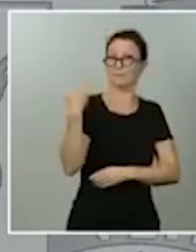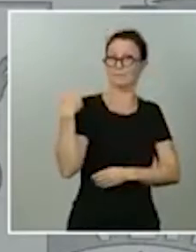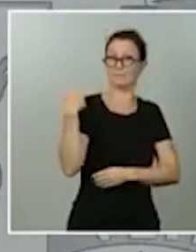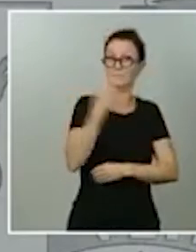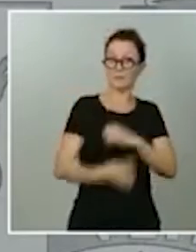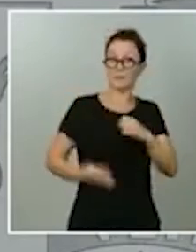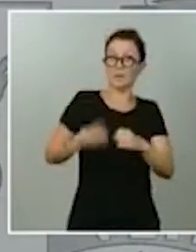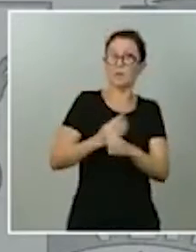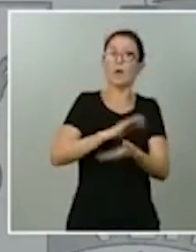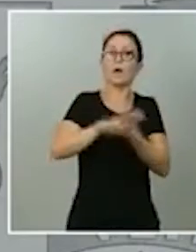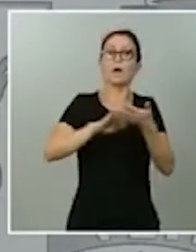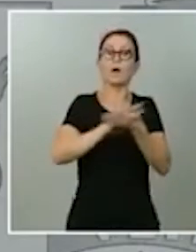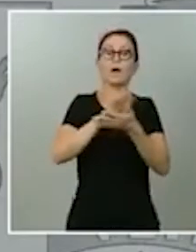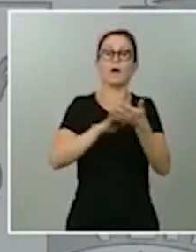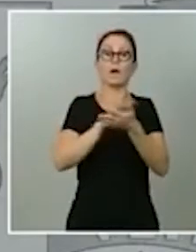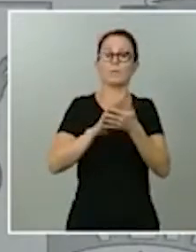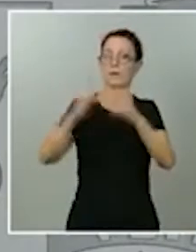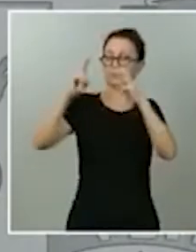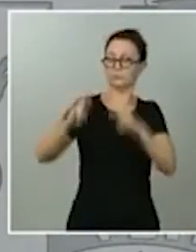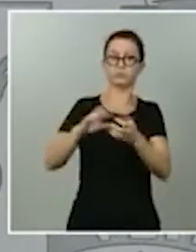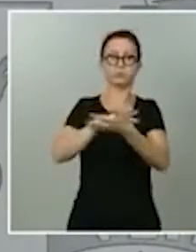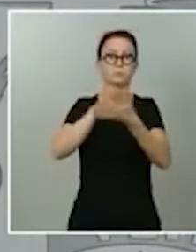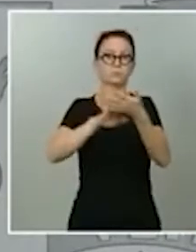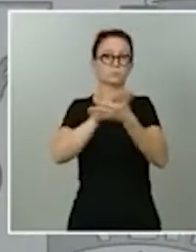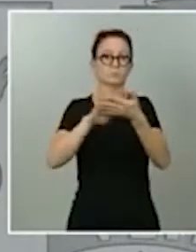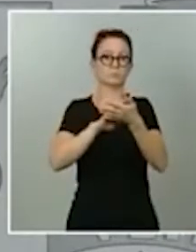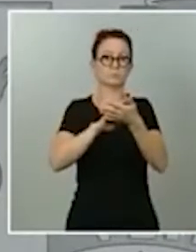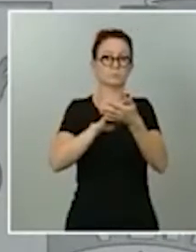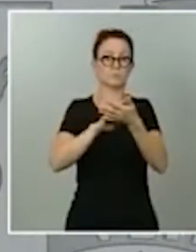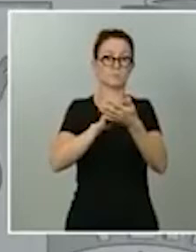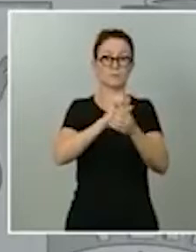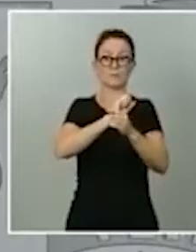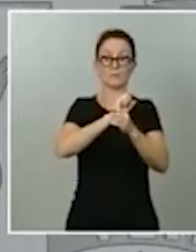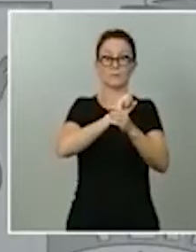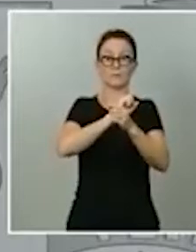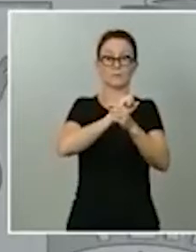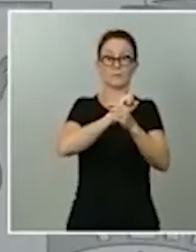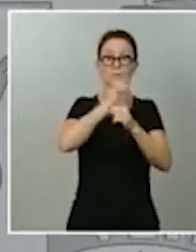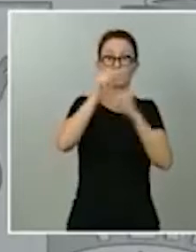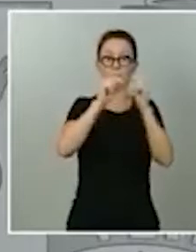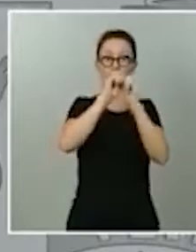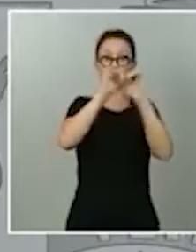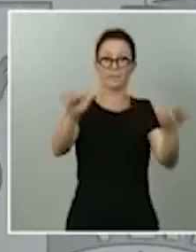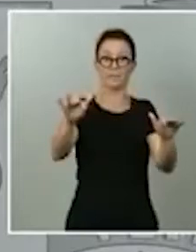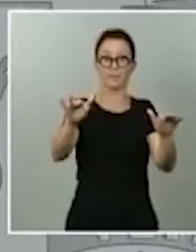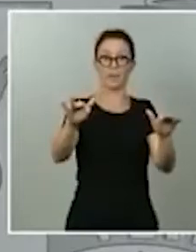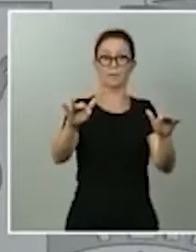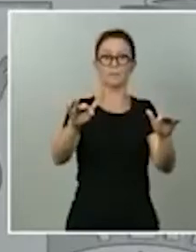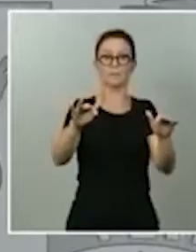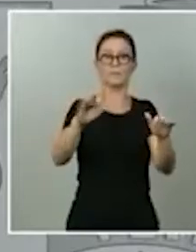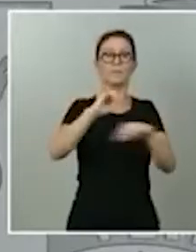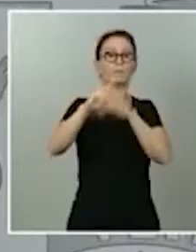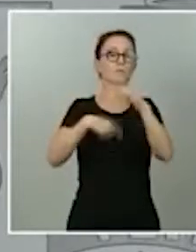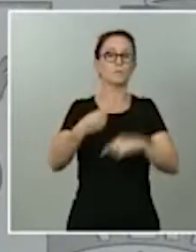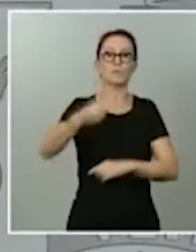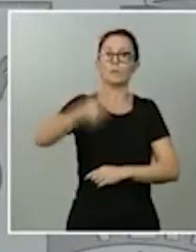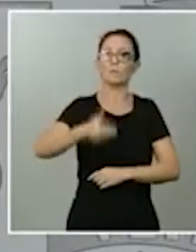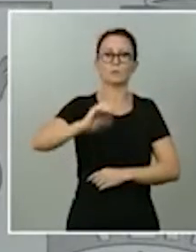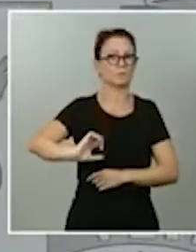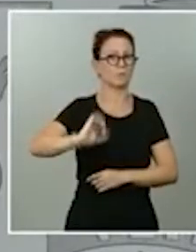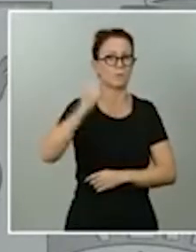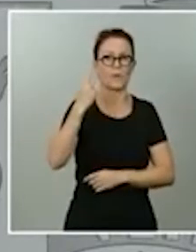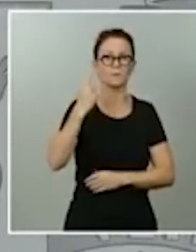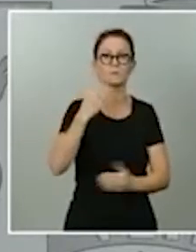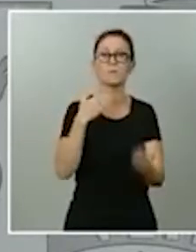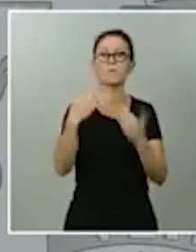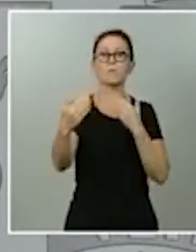Después de la pandemia aún más debe ser necesariamente la legislatura del diálogo. Del diálogo social, ahí están los acuerdos que hemos llegado con